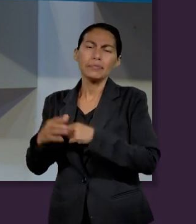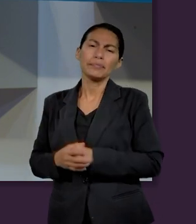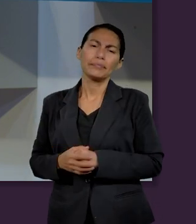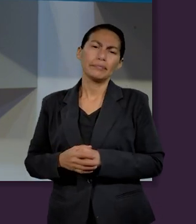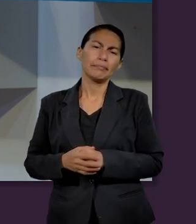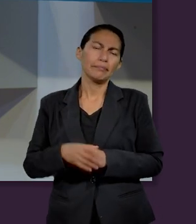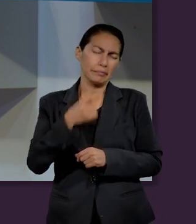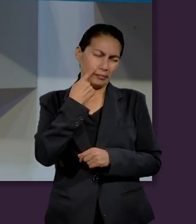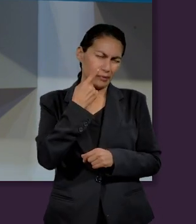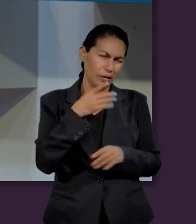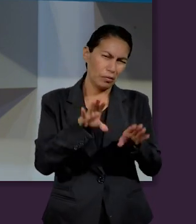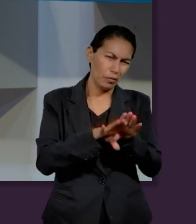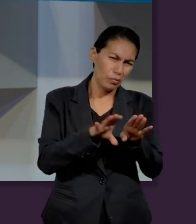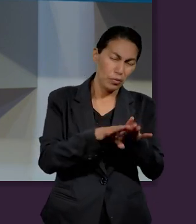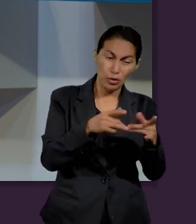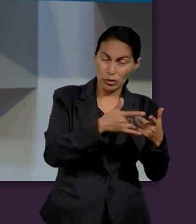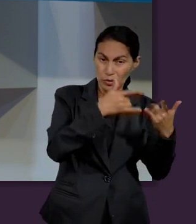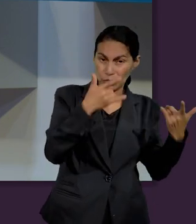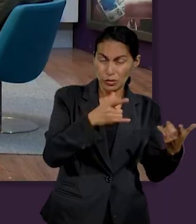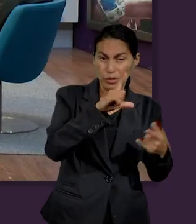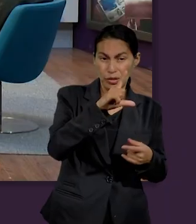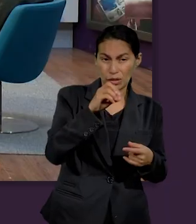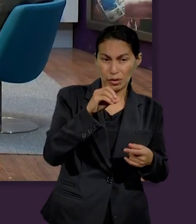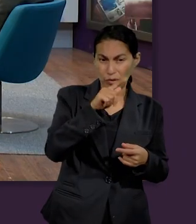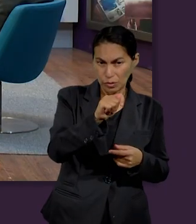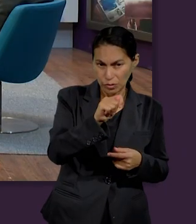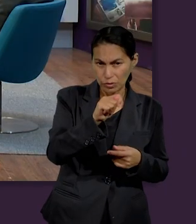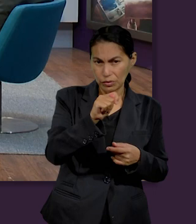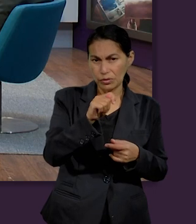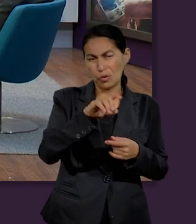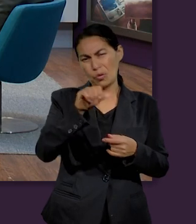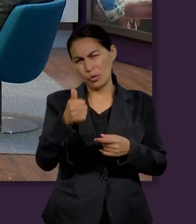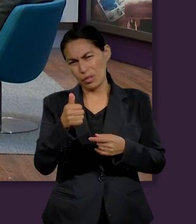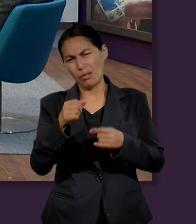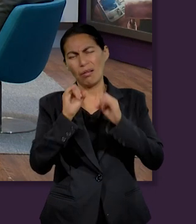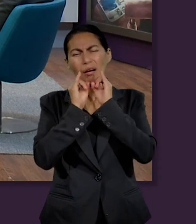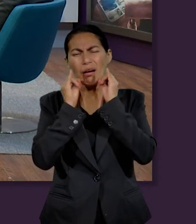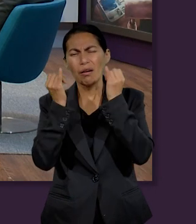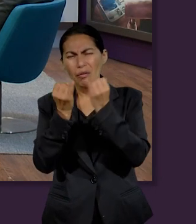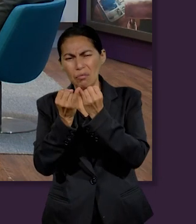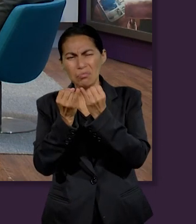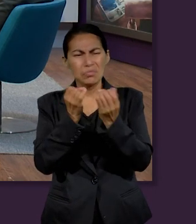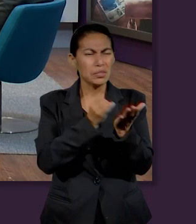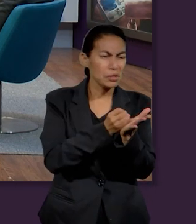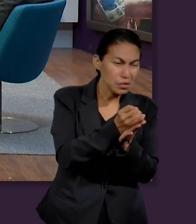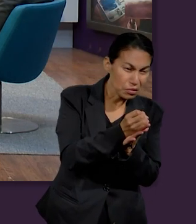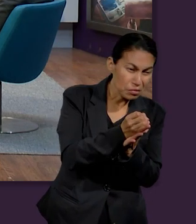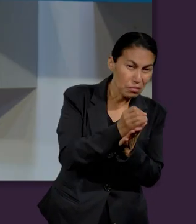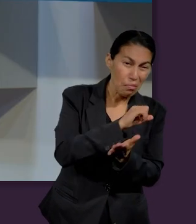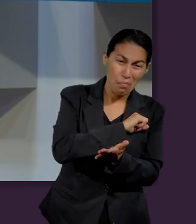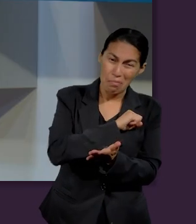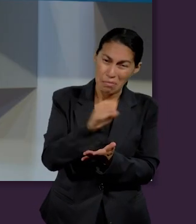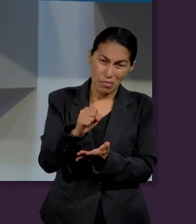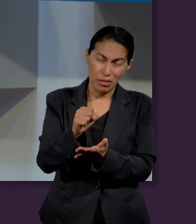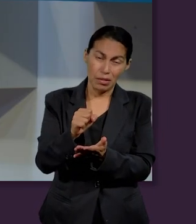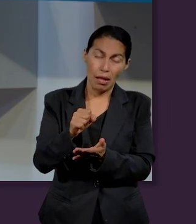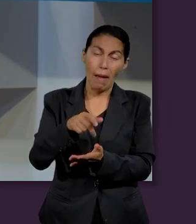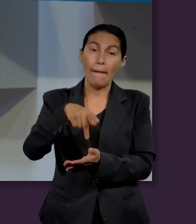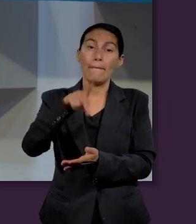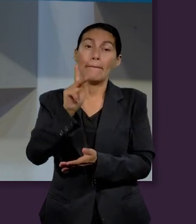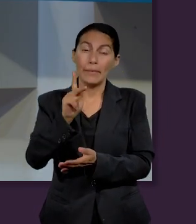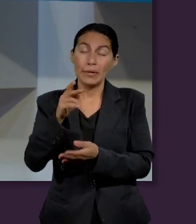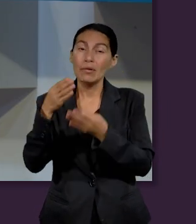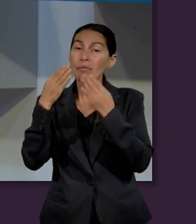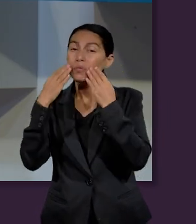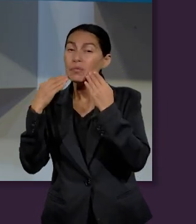tanto en el caso de Lot como el de Jacob vemos que cuando cometemos malas decisiones la